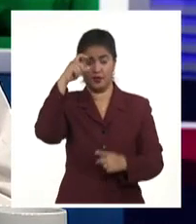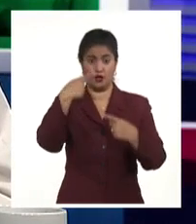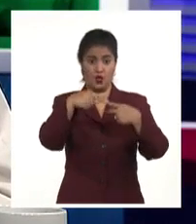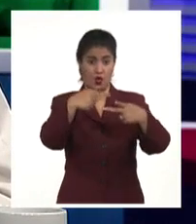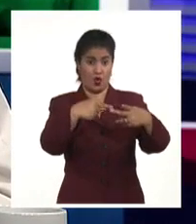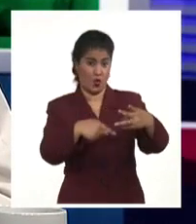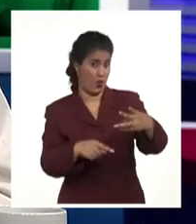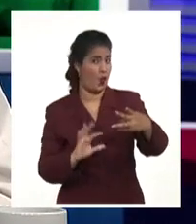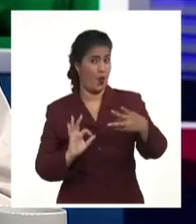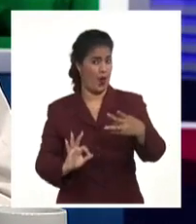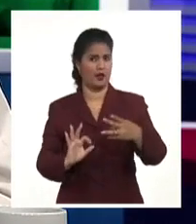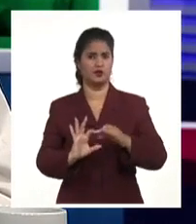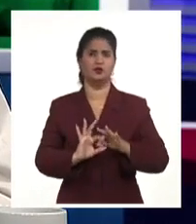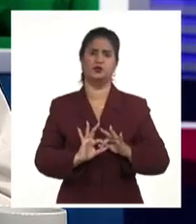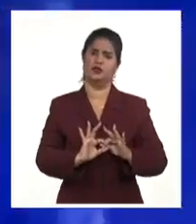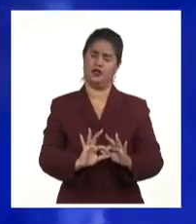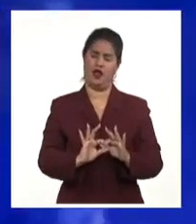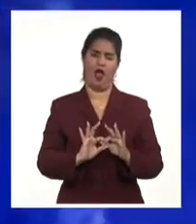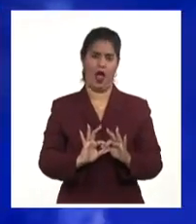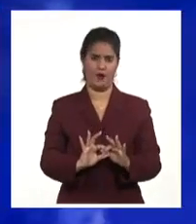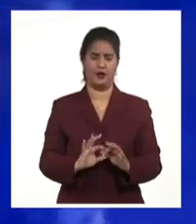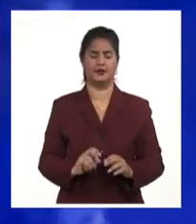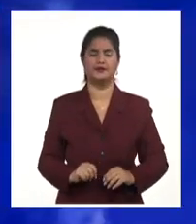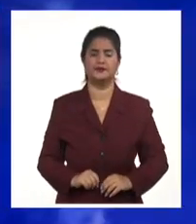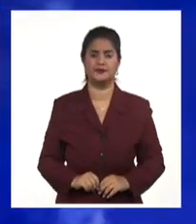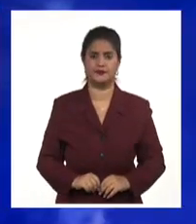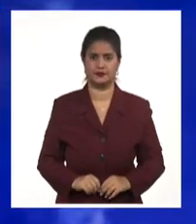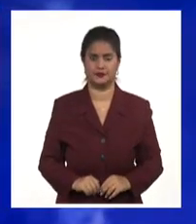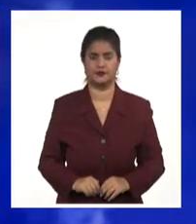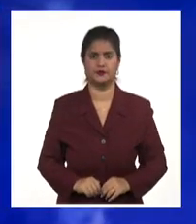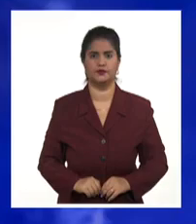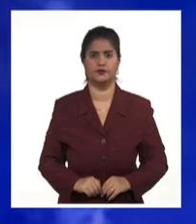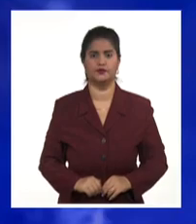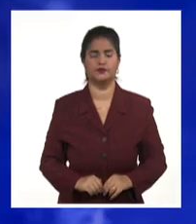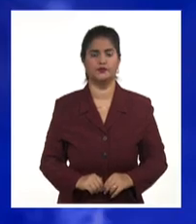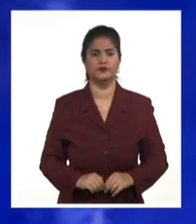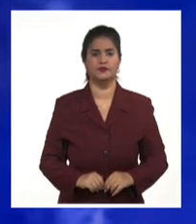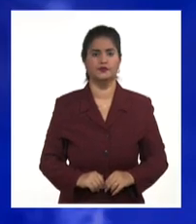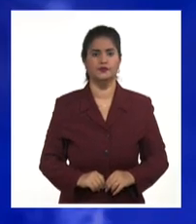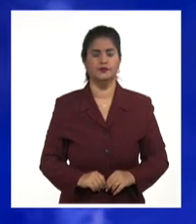registrados durante la semana. Melvin Yuel, Sistema Informativo de la Televisión Cubana.